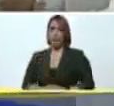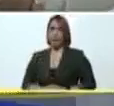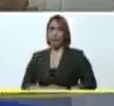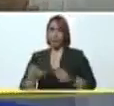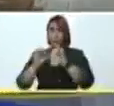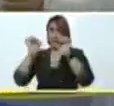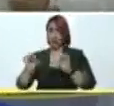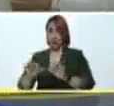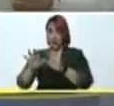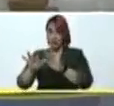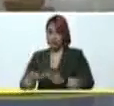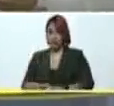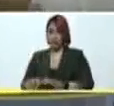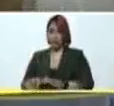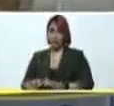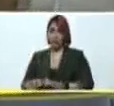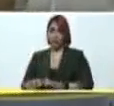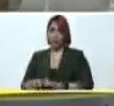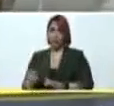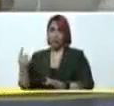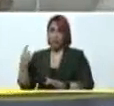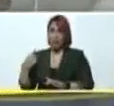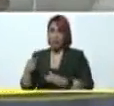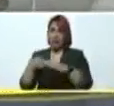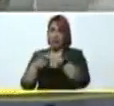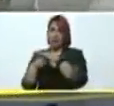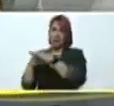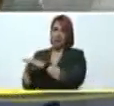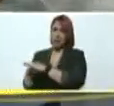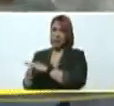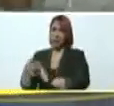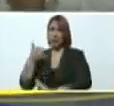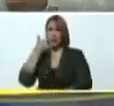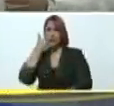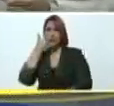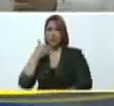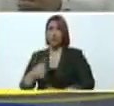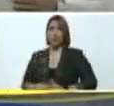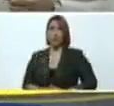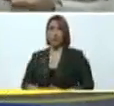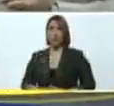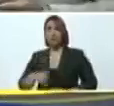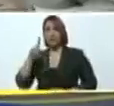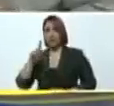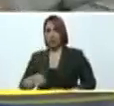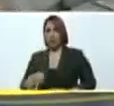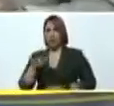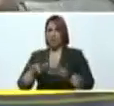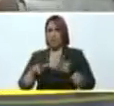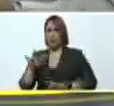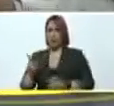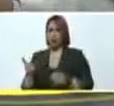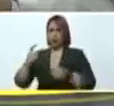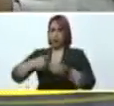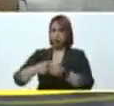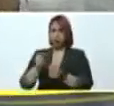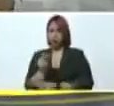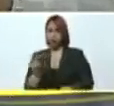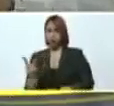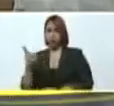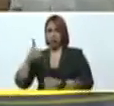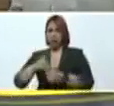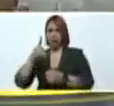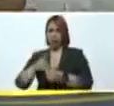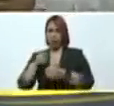sistema computarizado que el médico obtendrá acceso desde su teléfono celular y desde la máquina para cargar los datos en